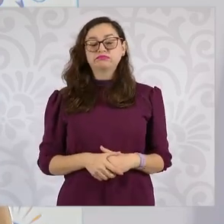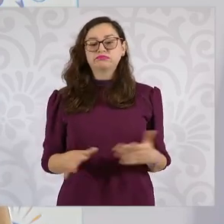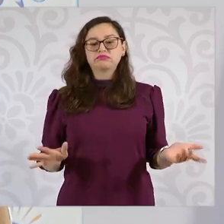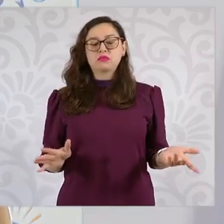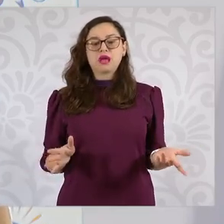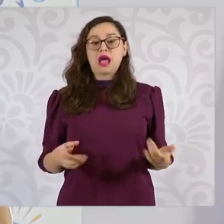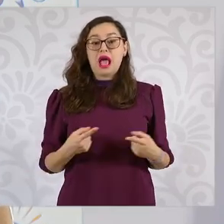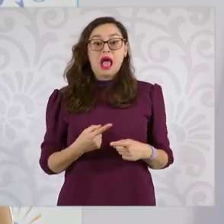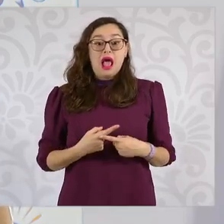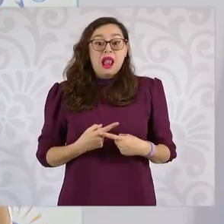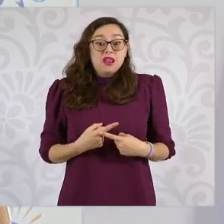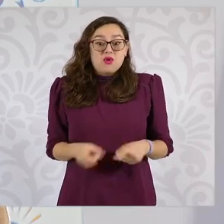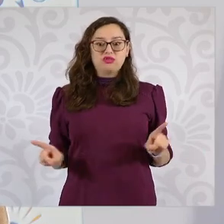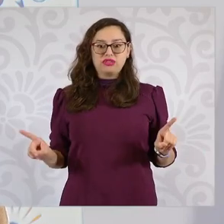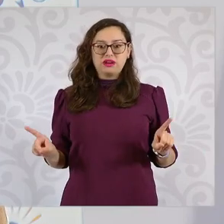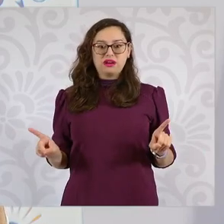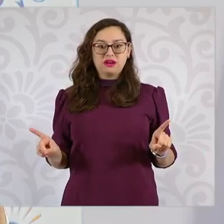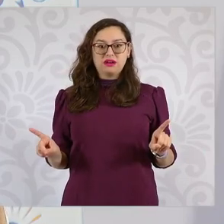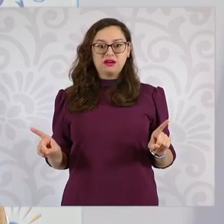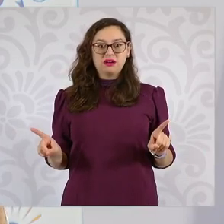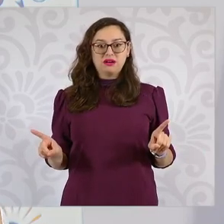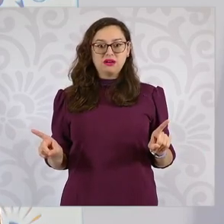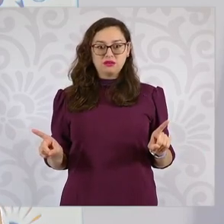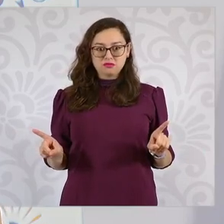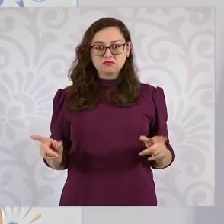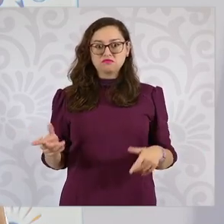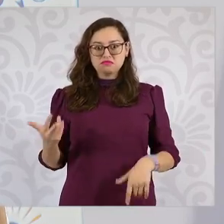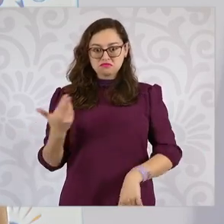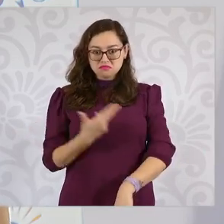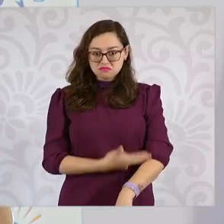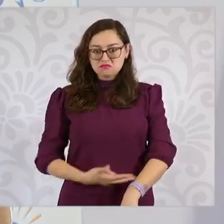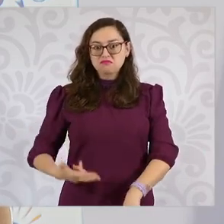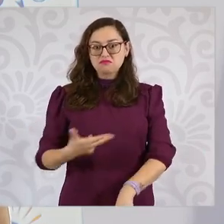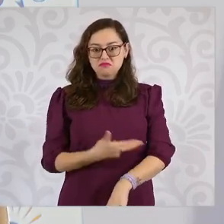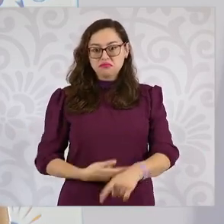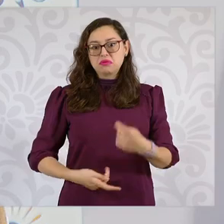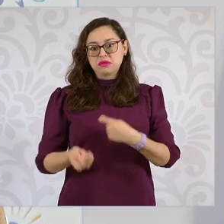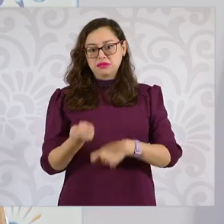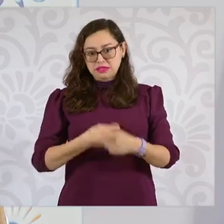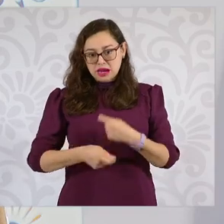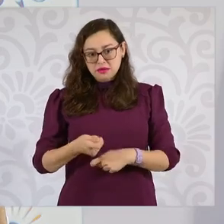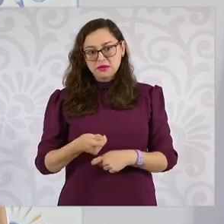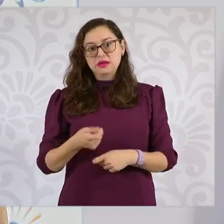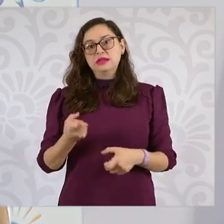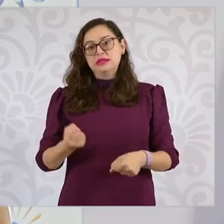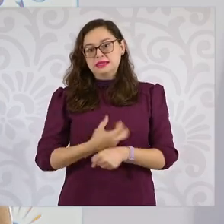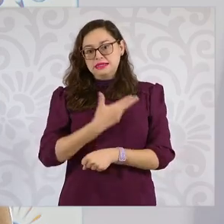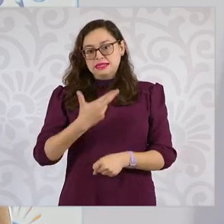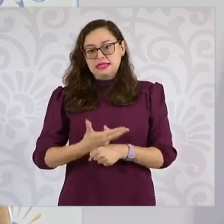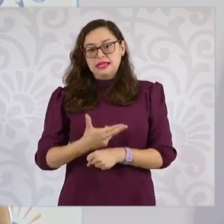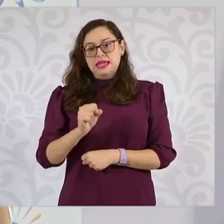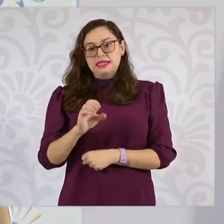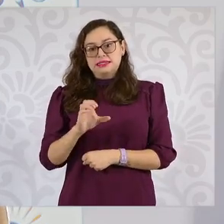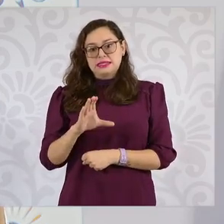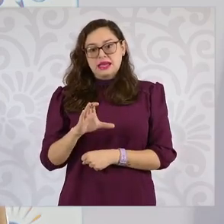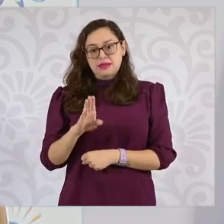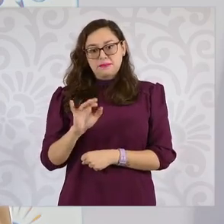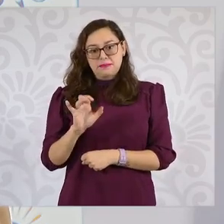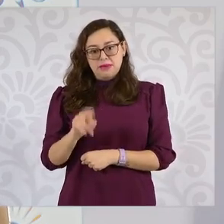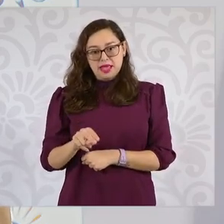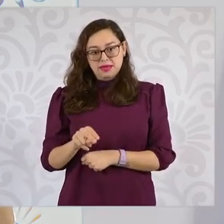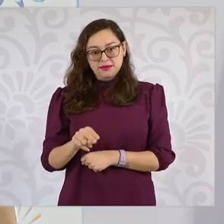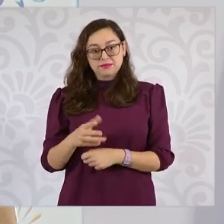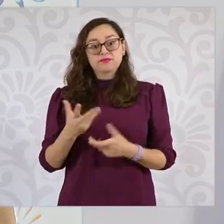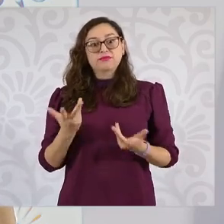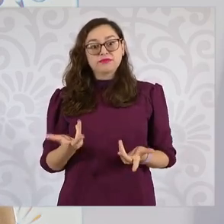estamos haciendo el trámite a través de los módulos de la Secretaría de Bienestar, antes